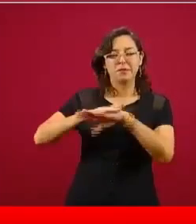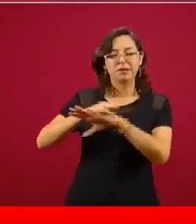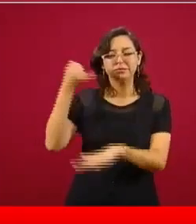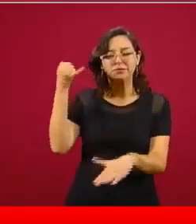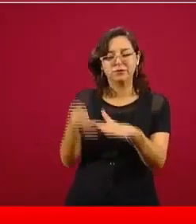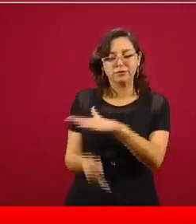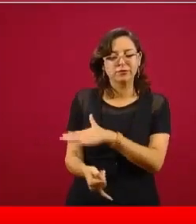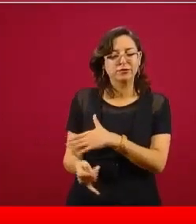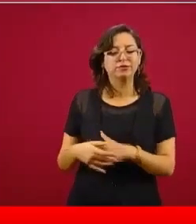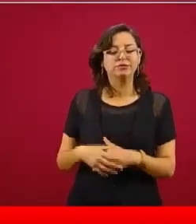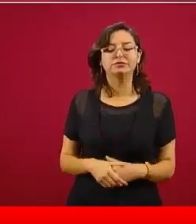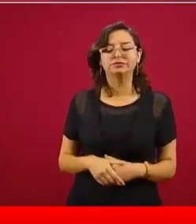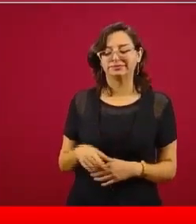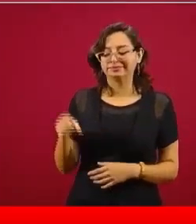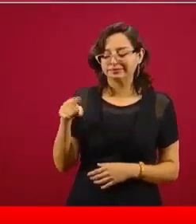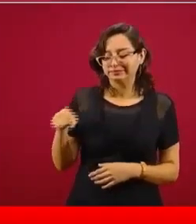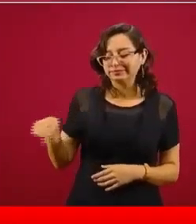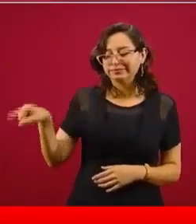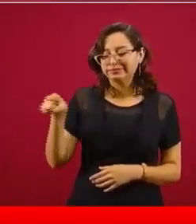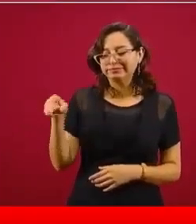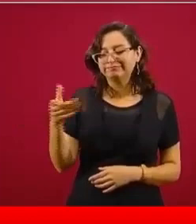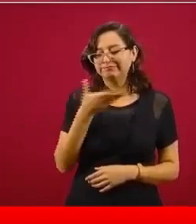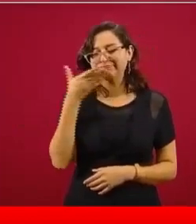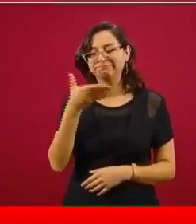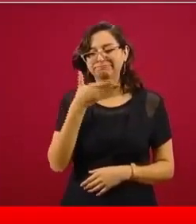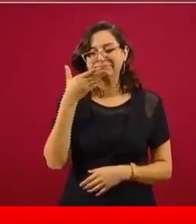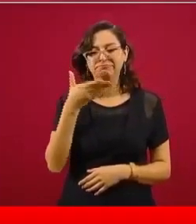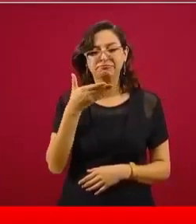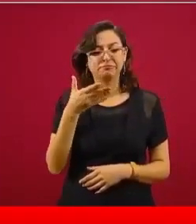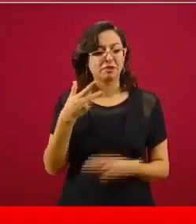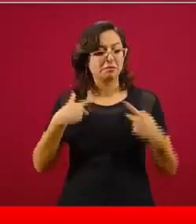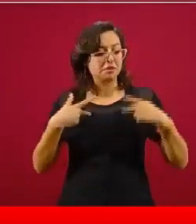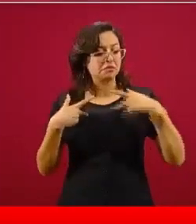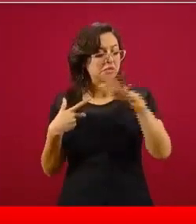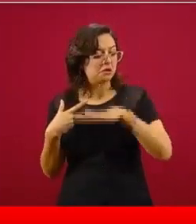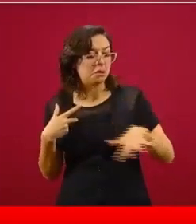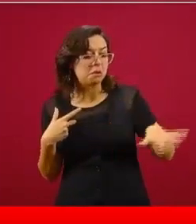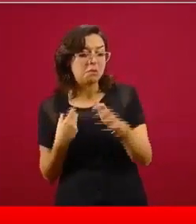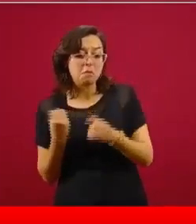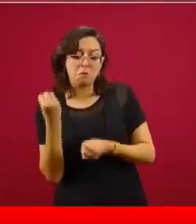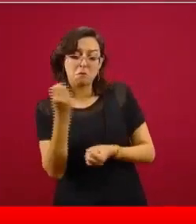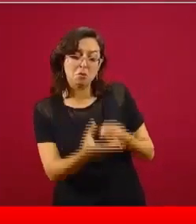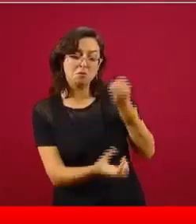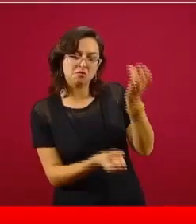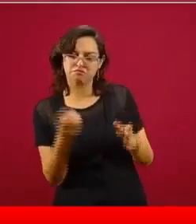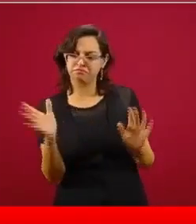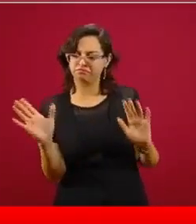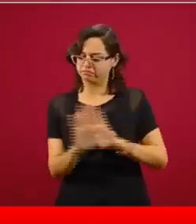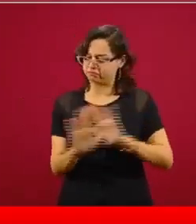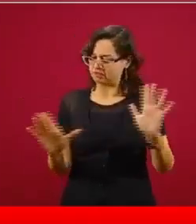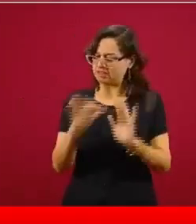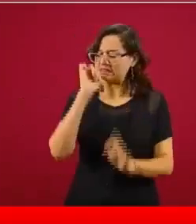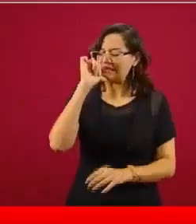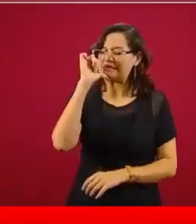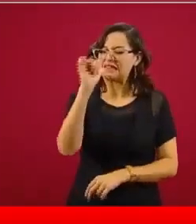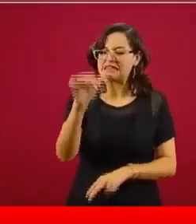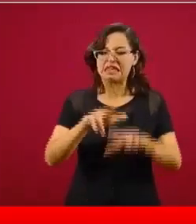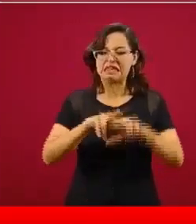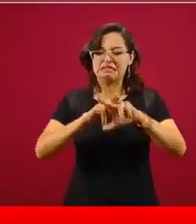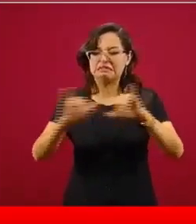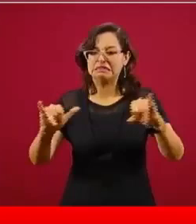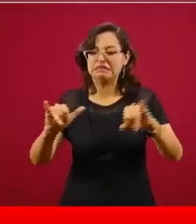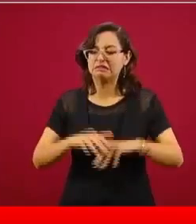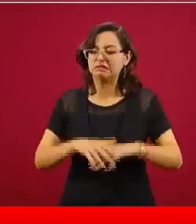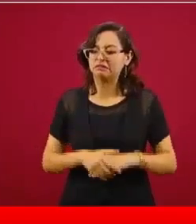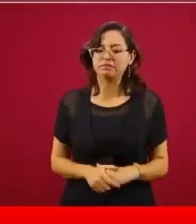decían, para no darle nada a los de abajo, para no darle nada a los pobres, en